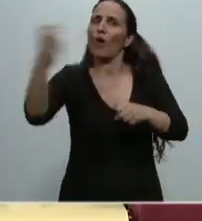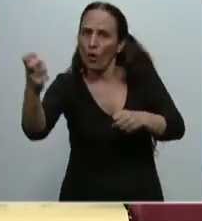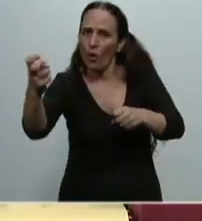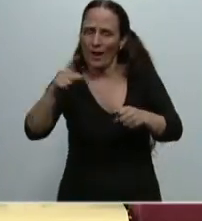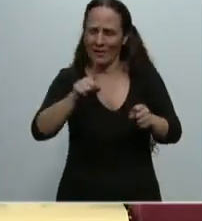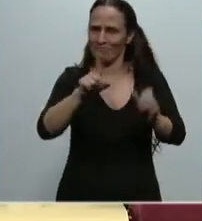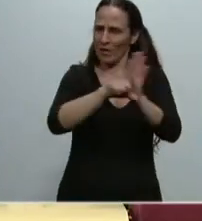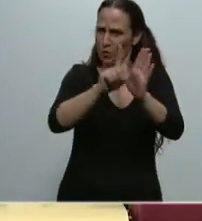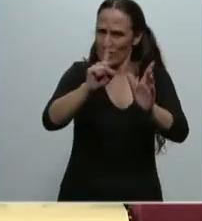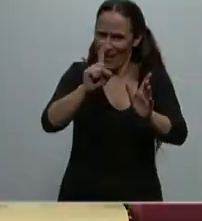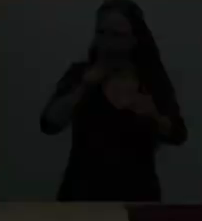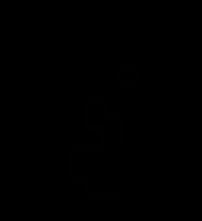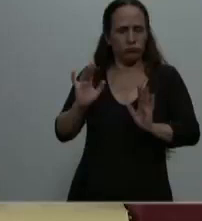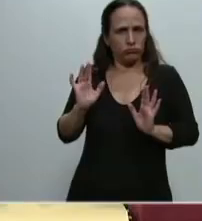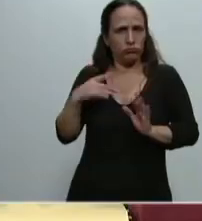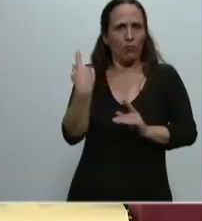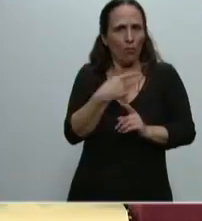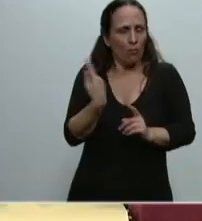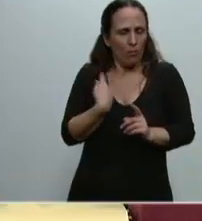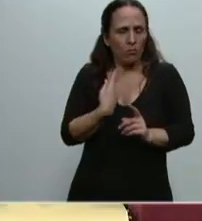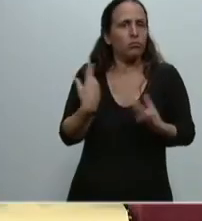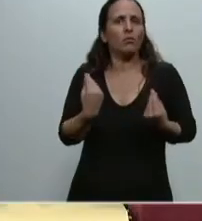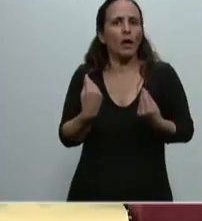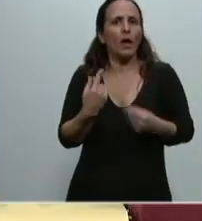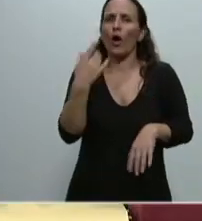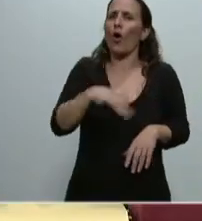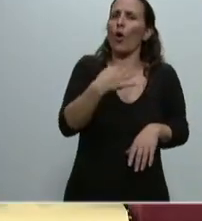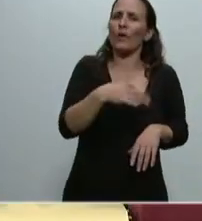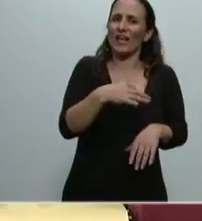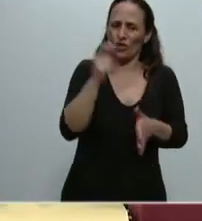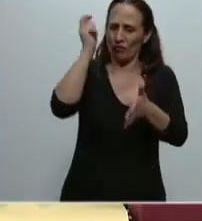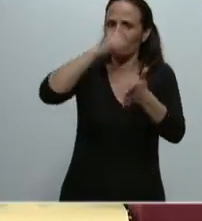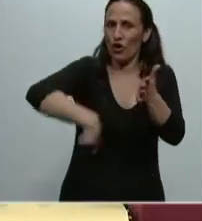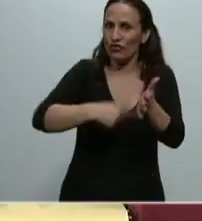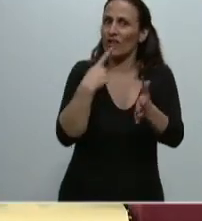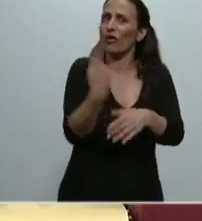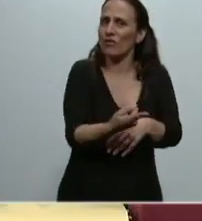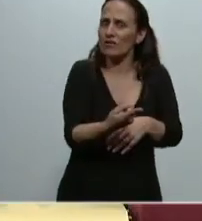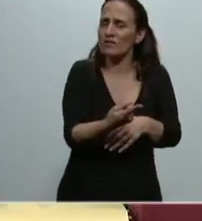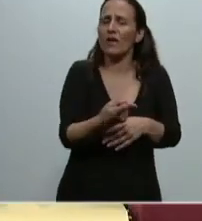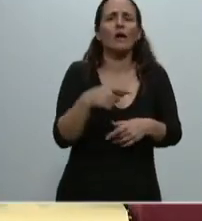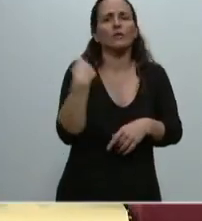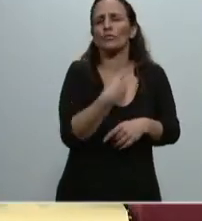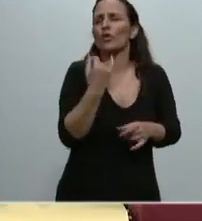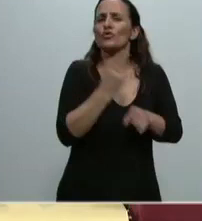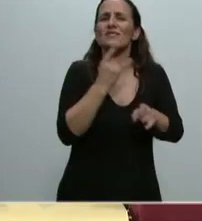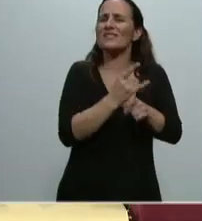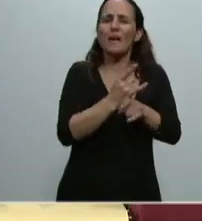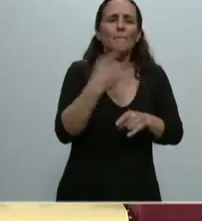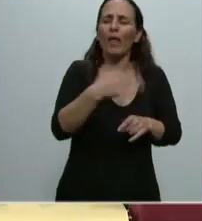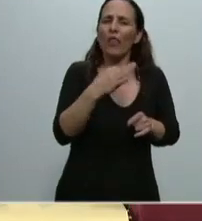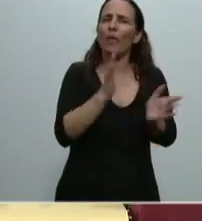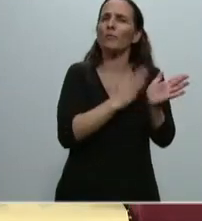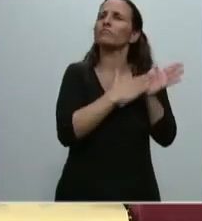cobro de sus acreencias. La obligación que tenemos por contrato es siempre garantizar que